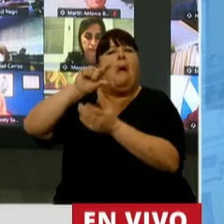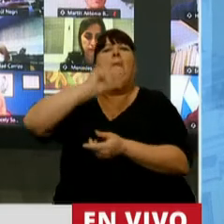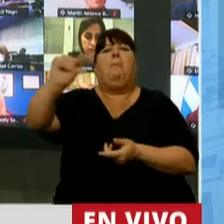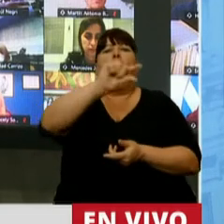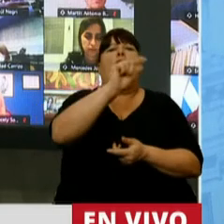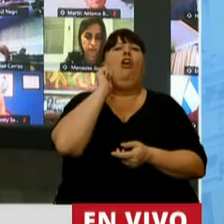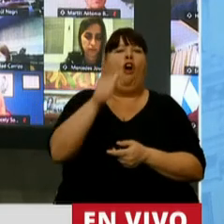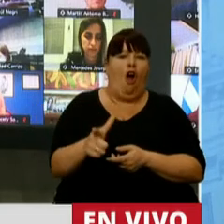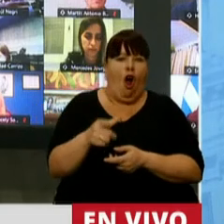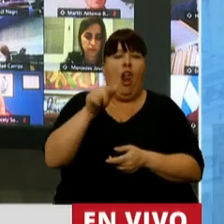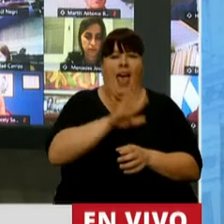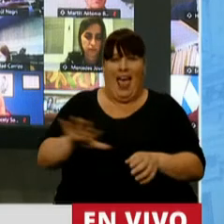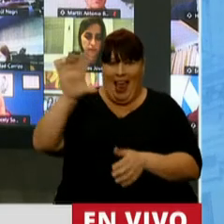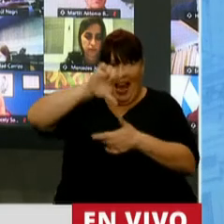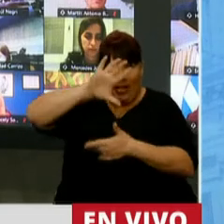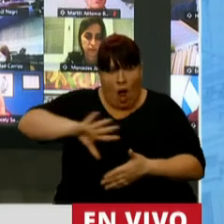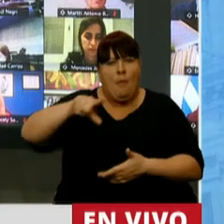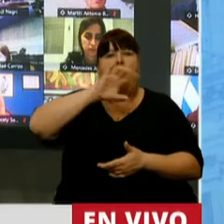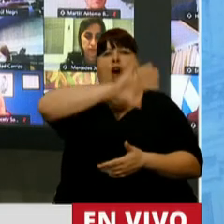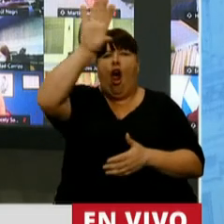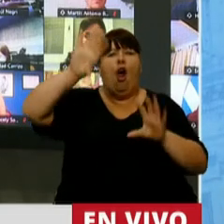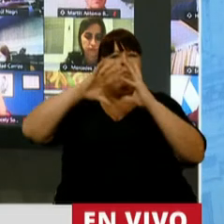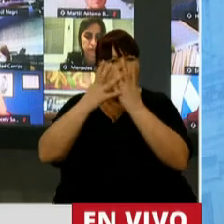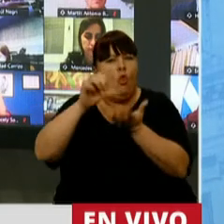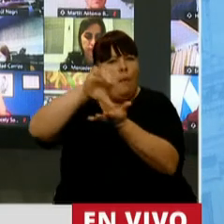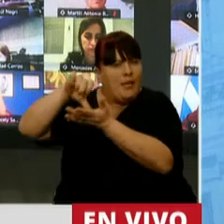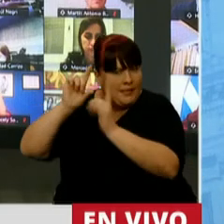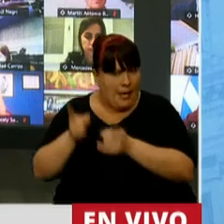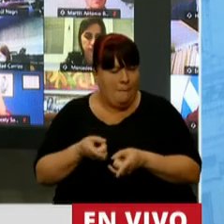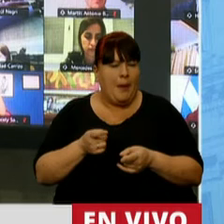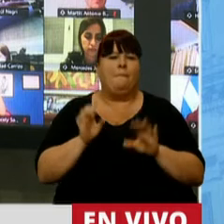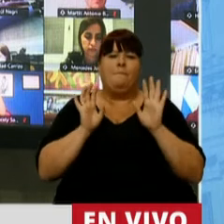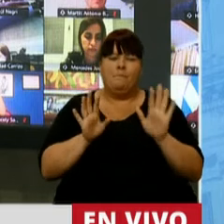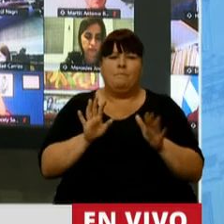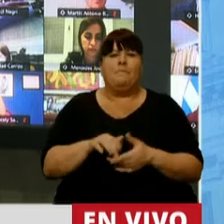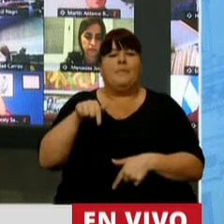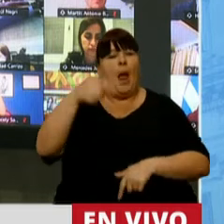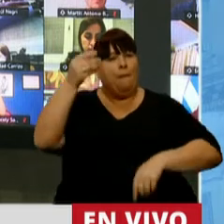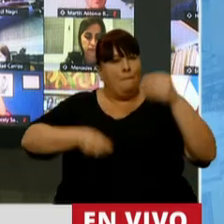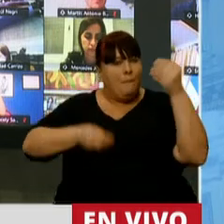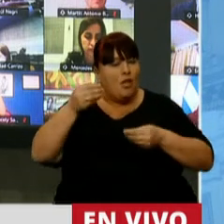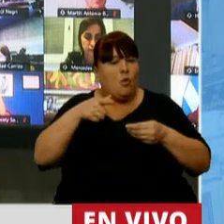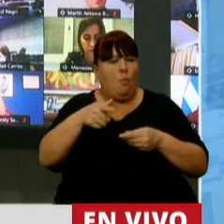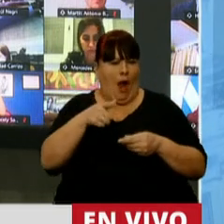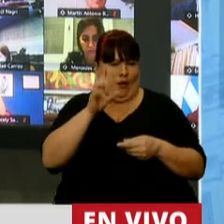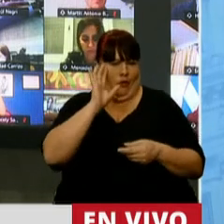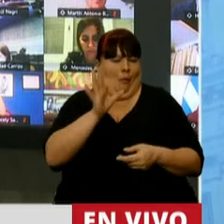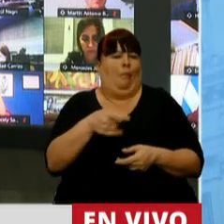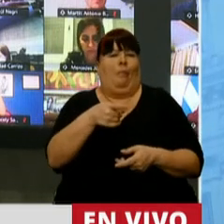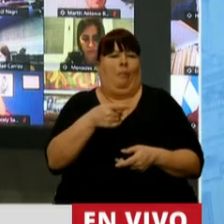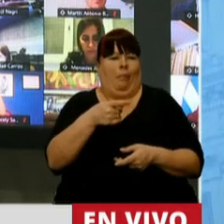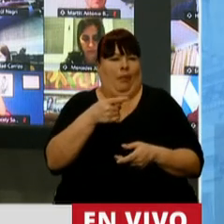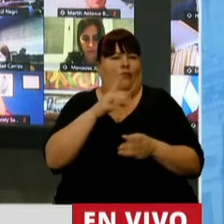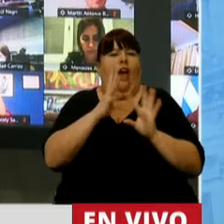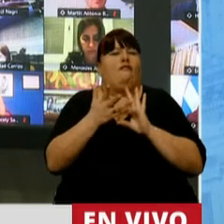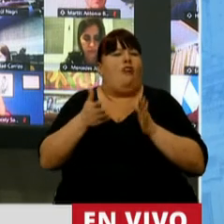países, tanto de la región como de distintos lugares del mundo. Mire, Presidente, este presupuesto refleja un